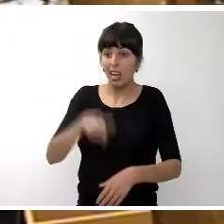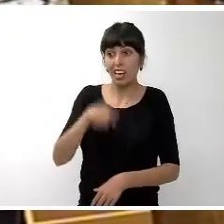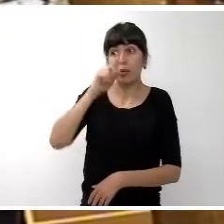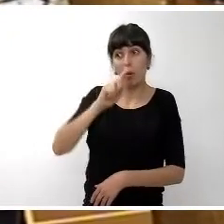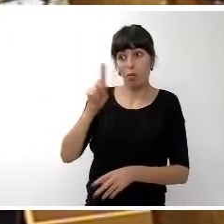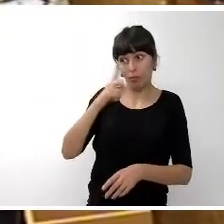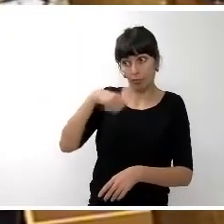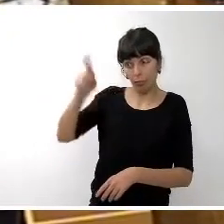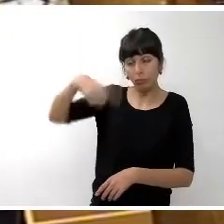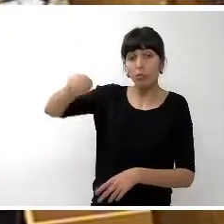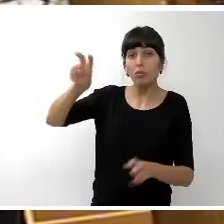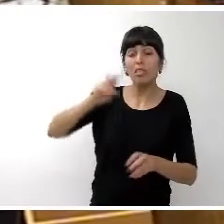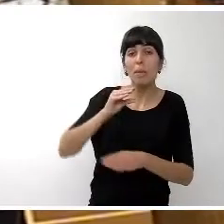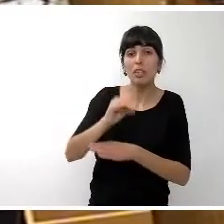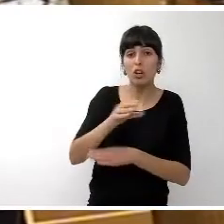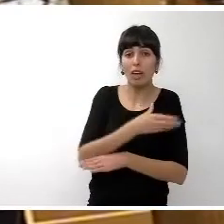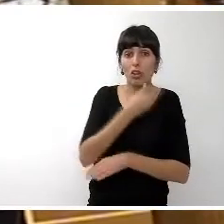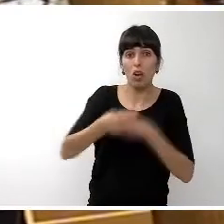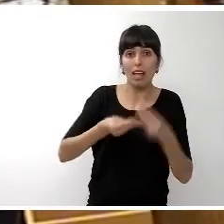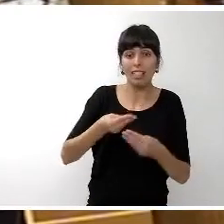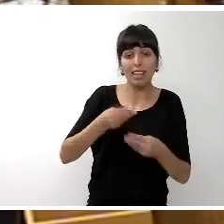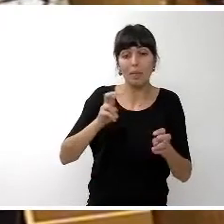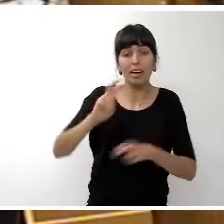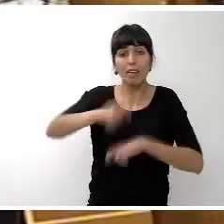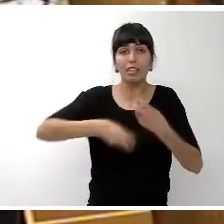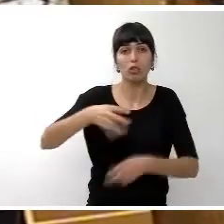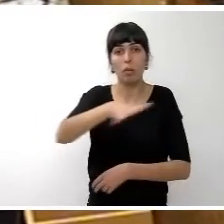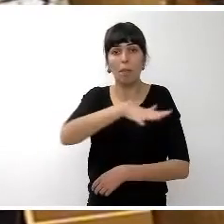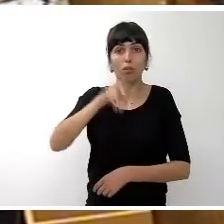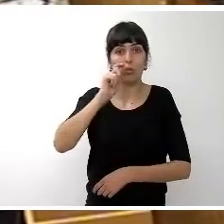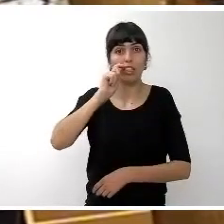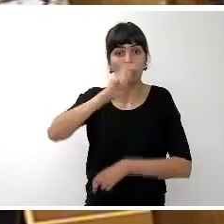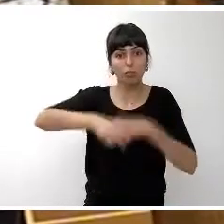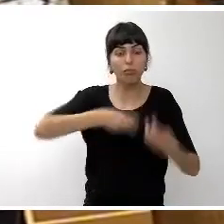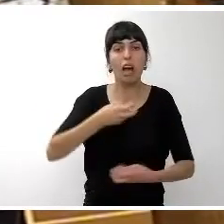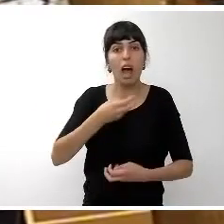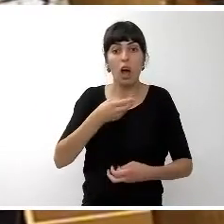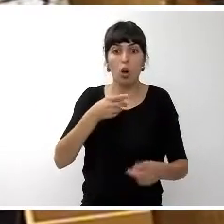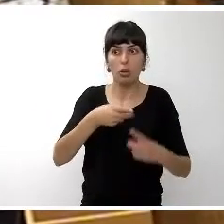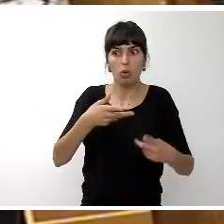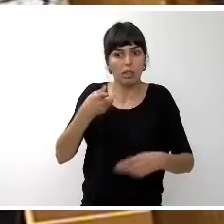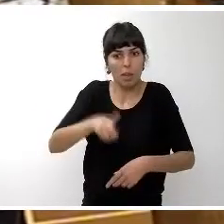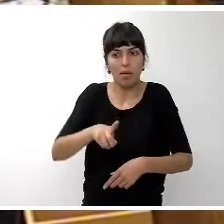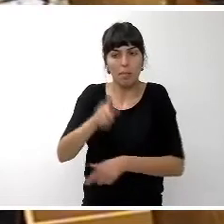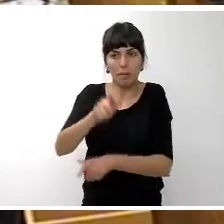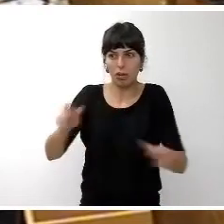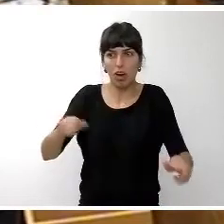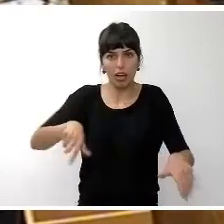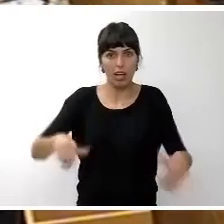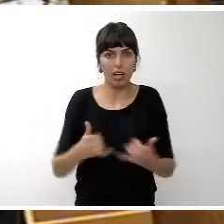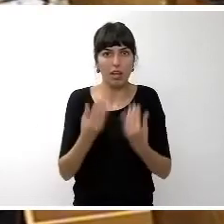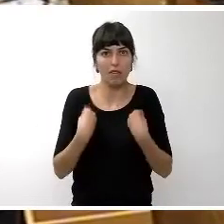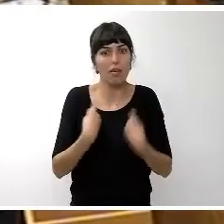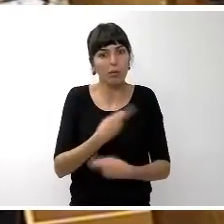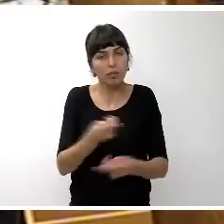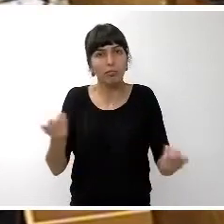ha hecho y vuelve a hacer en rehabilitación de espacios turísticos que también son para el disfrute de la ciudadanía de la isla, pero